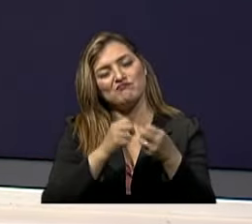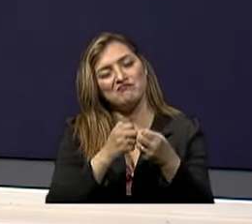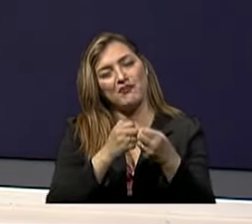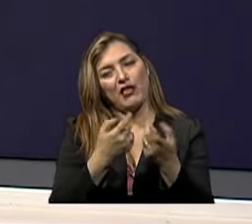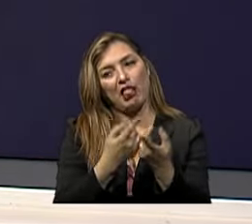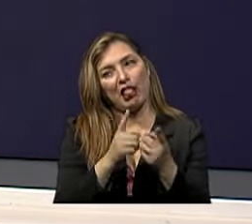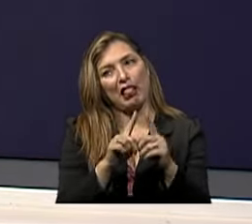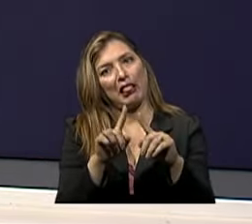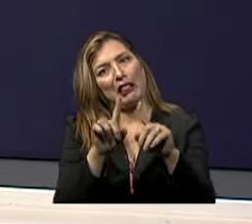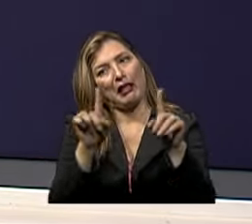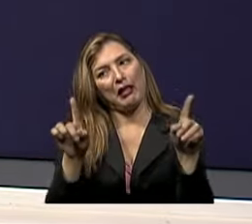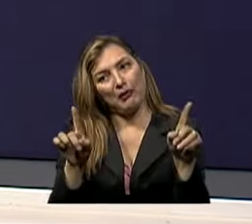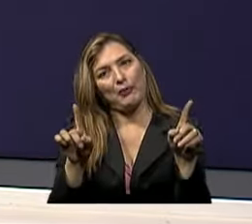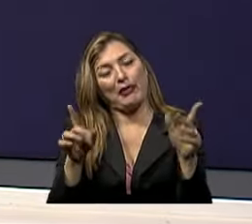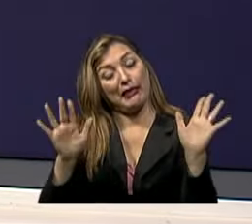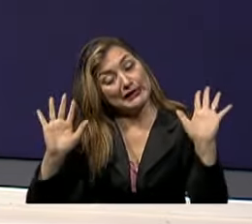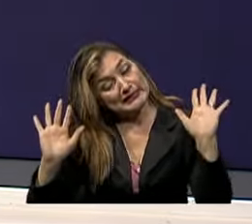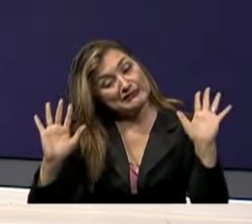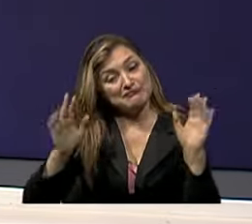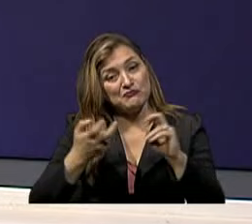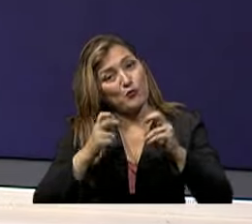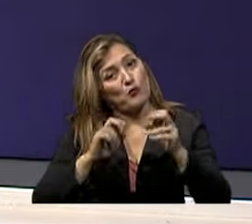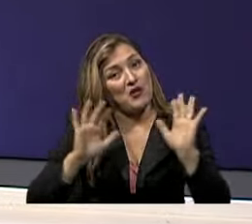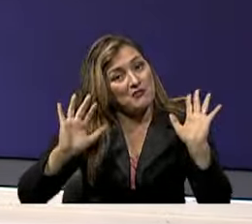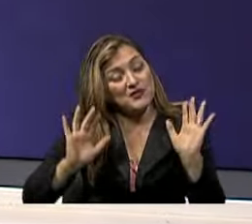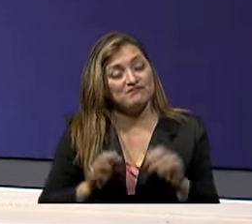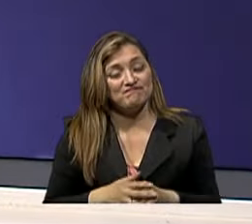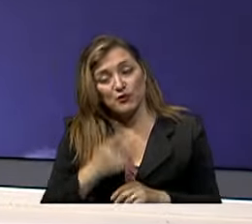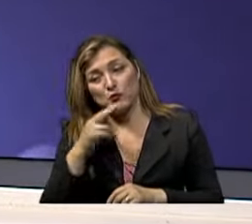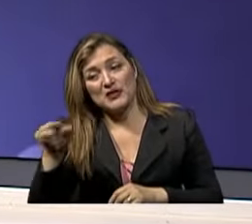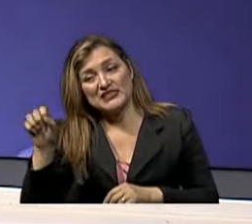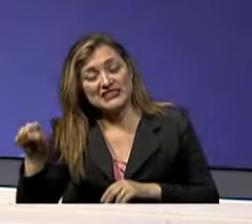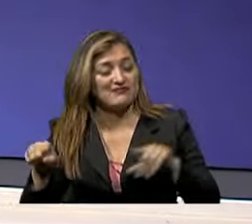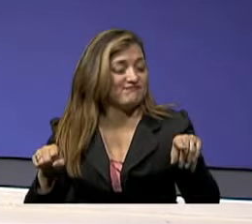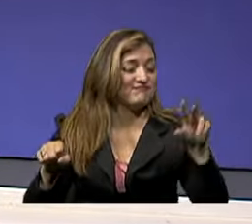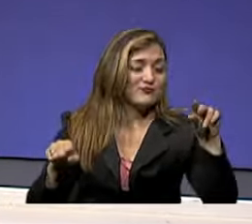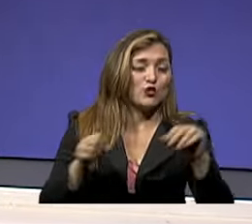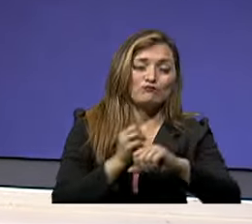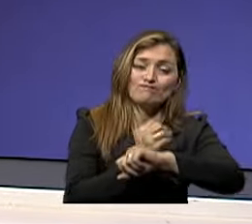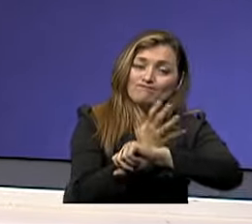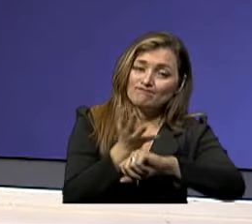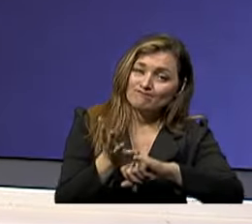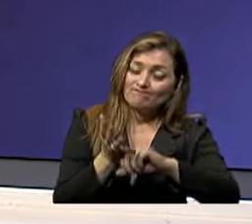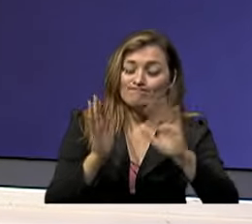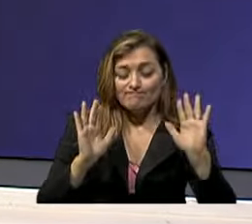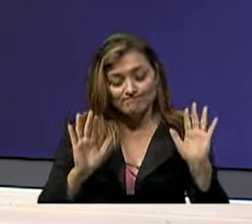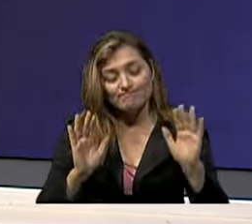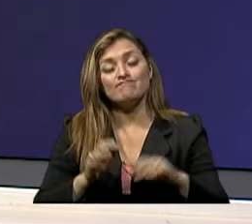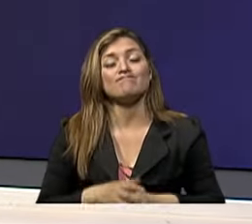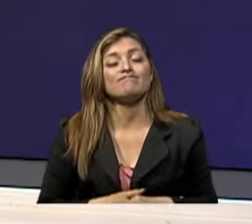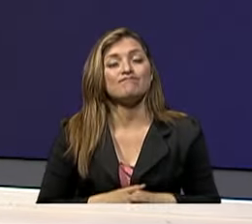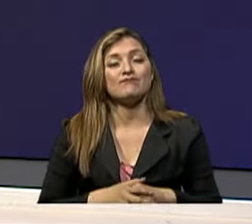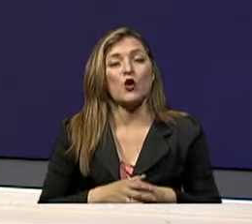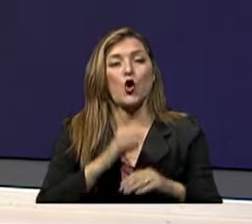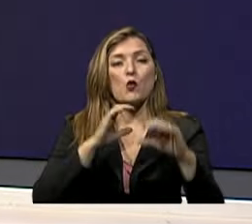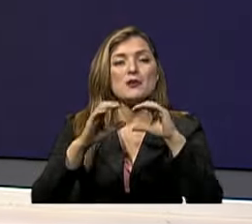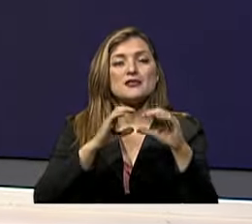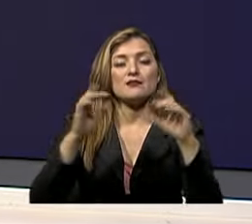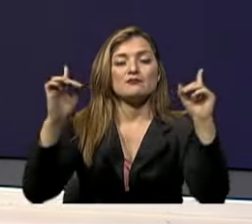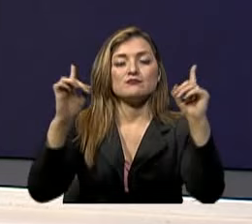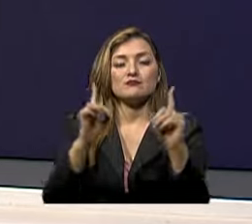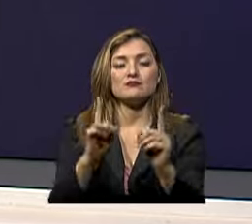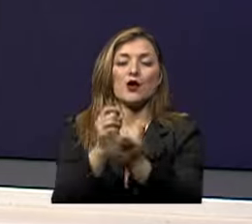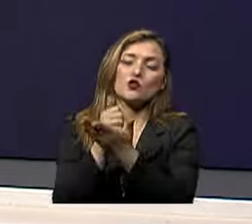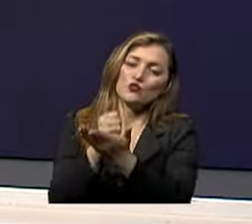De relaciones Interpersonales Porque una persona Fuma Y la otra no La recomendación Es obviamente Pues hablar con su pareja Y tratar de